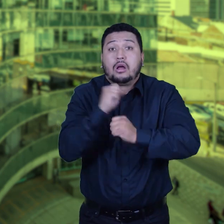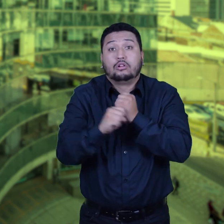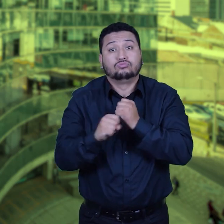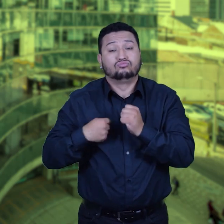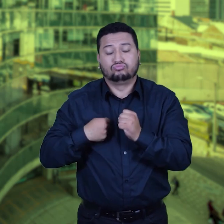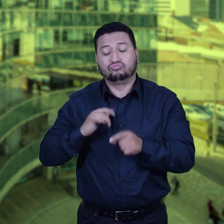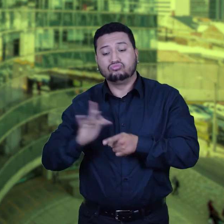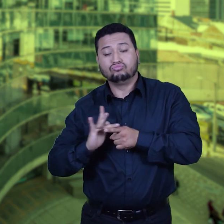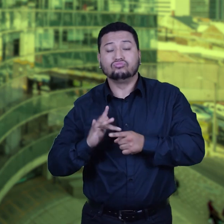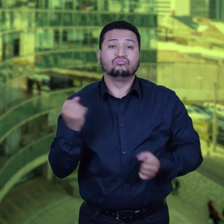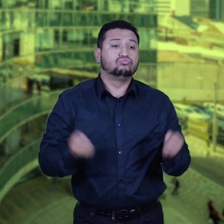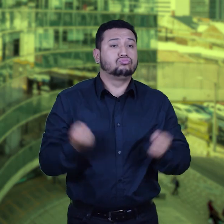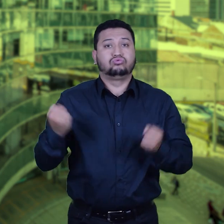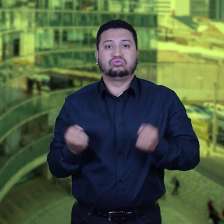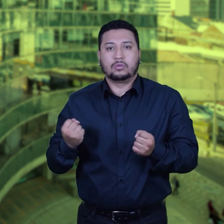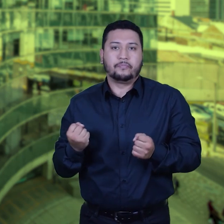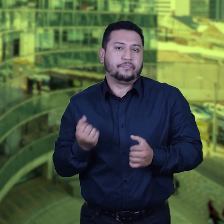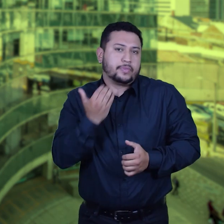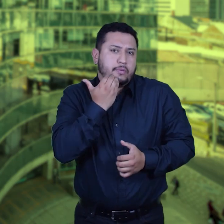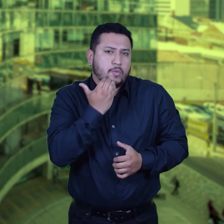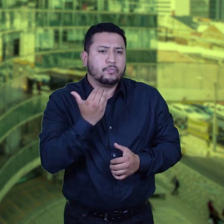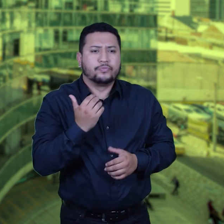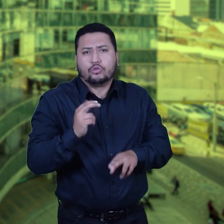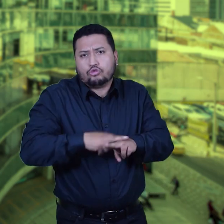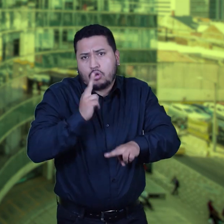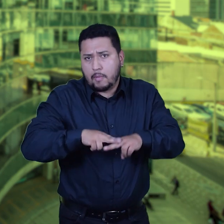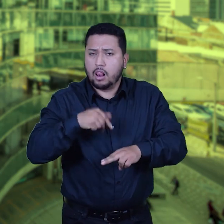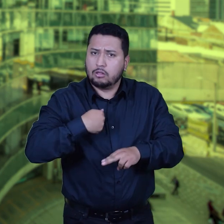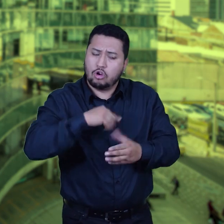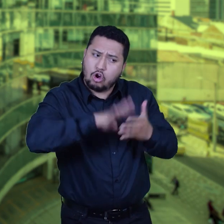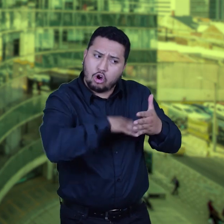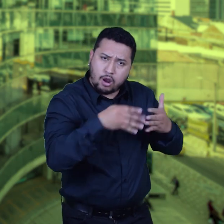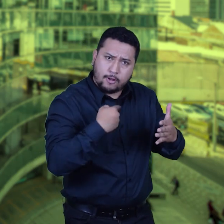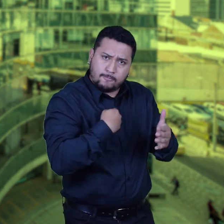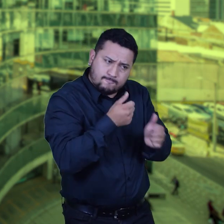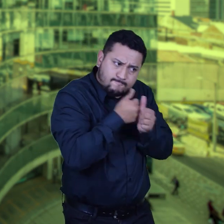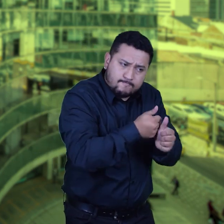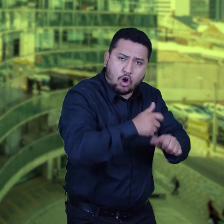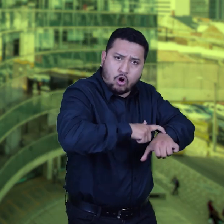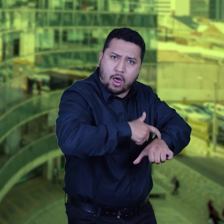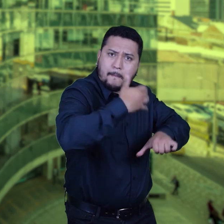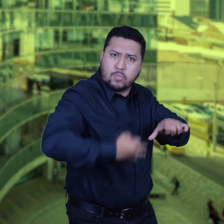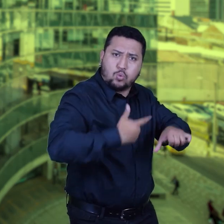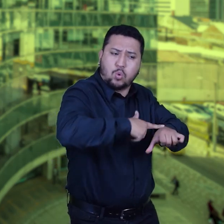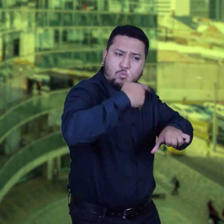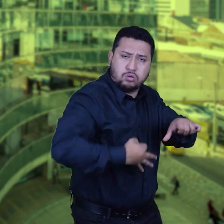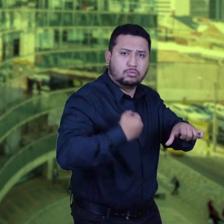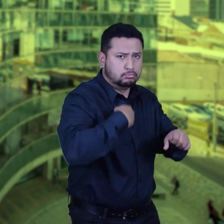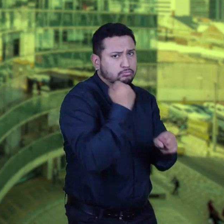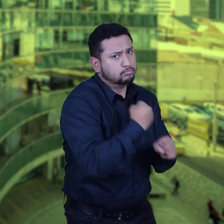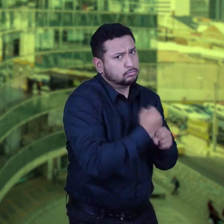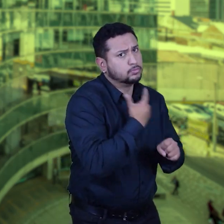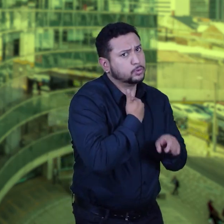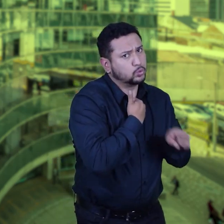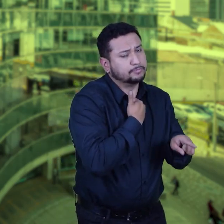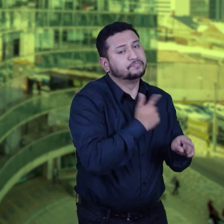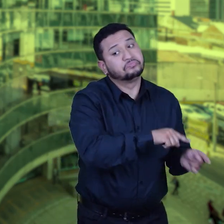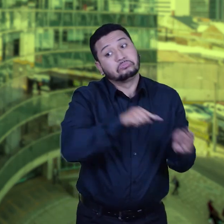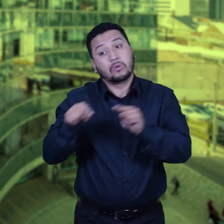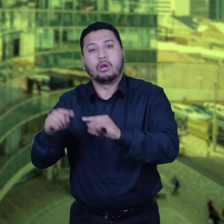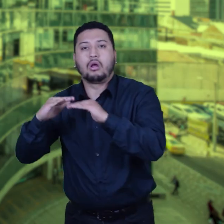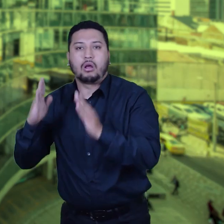levanto temprano, me gusta cumplir horario, trabajar al máximo y llegar a la casa a cumplir con mis labores. La hora